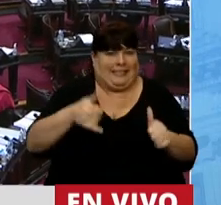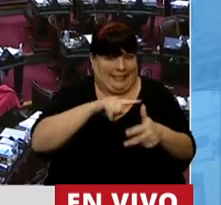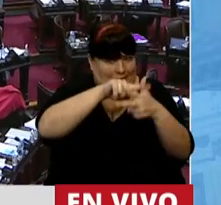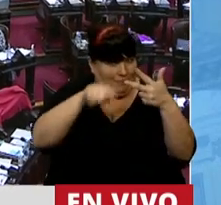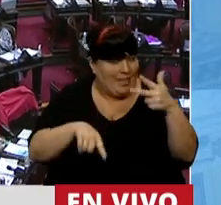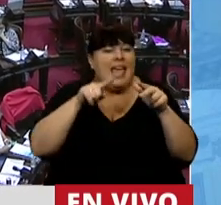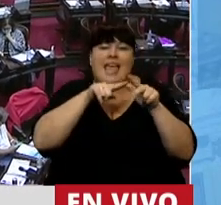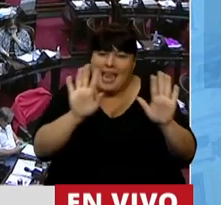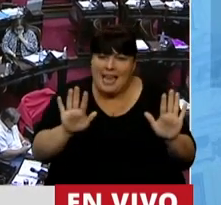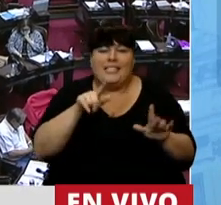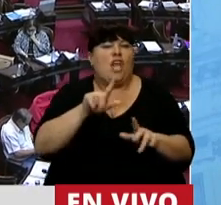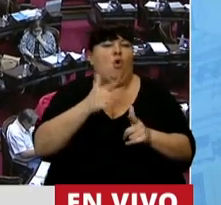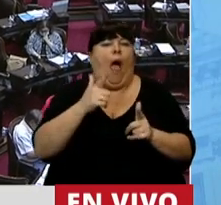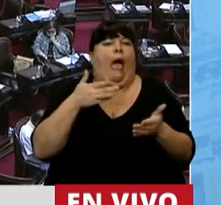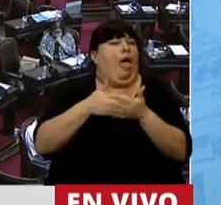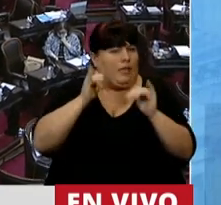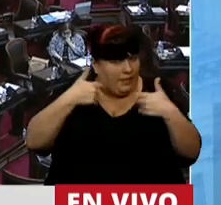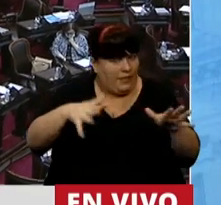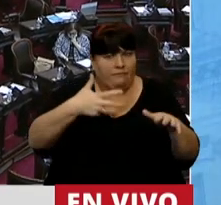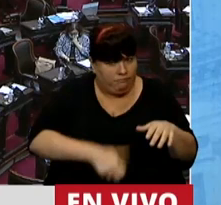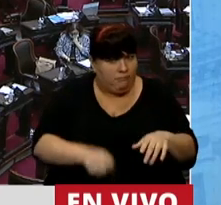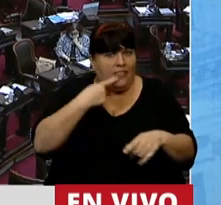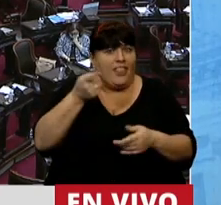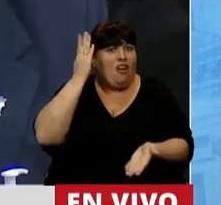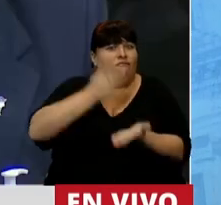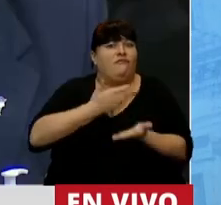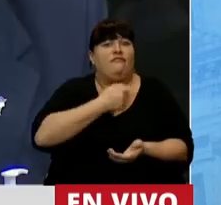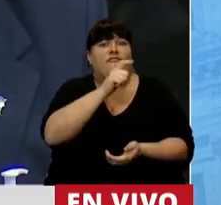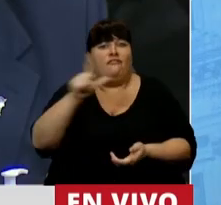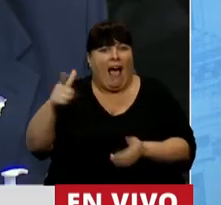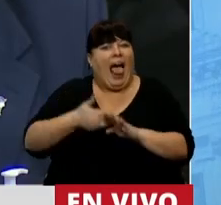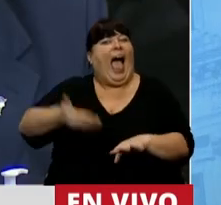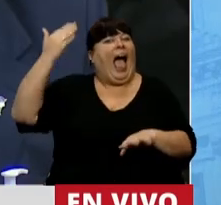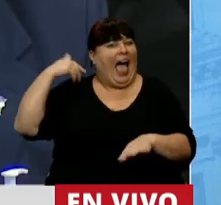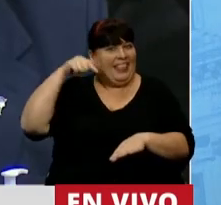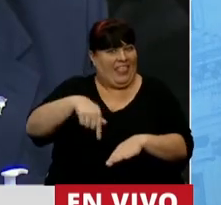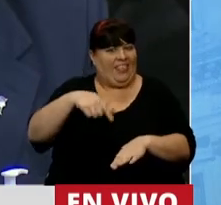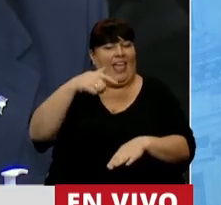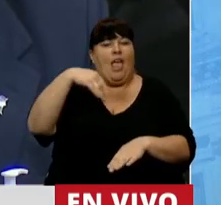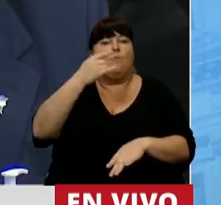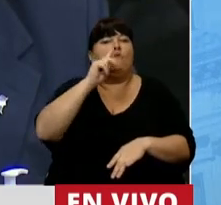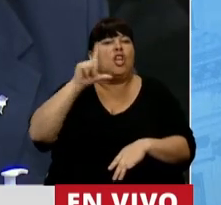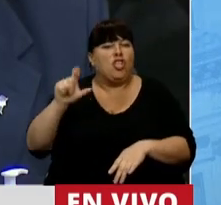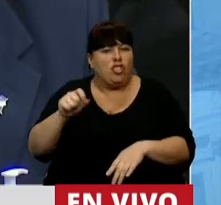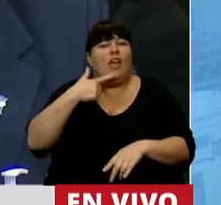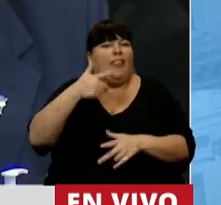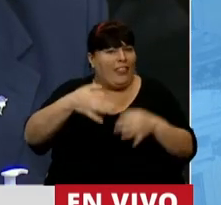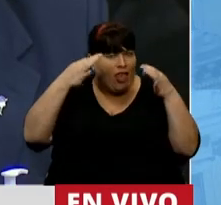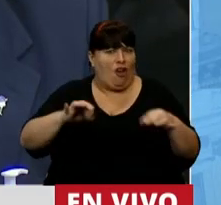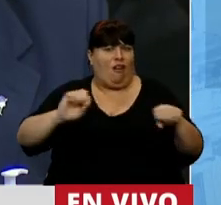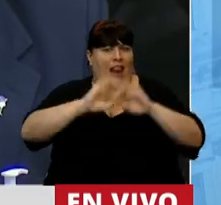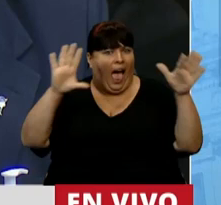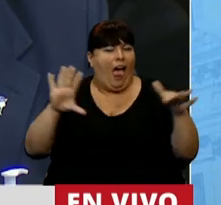En estos casos no debe haber obstáculo, y ya lo dijo el fallo FAL, el fallo FAL que fue anterior a este fallo Artavia Murillo, ya lo dijo con total